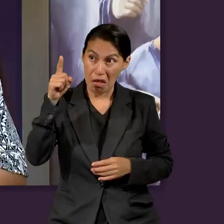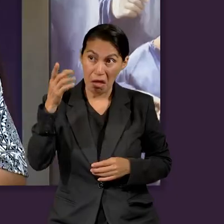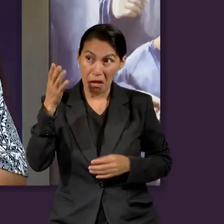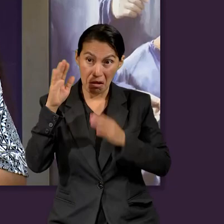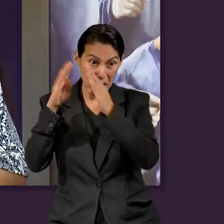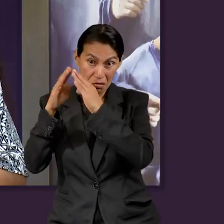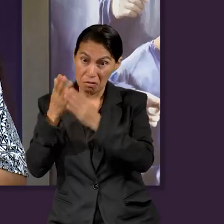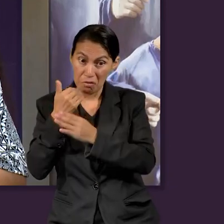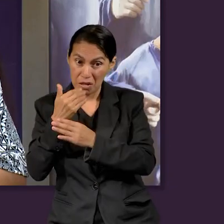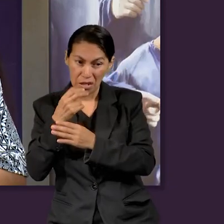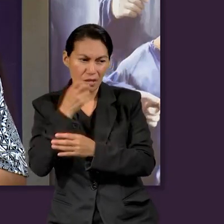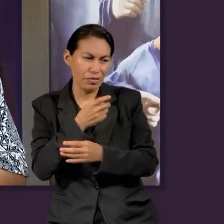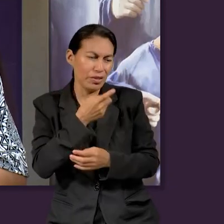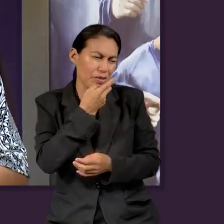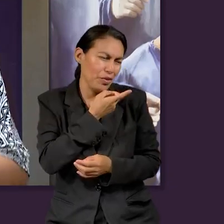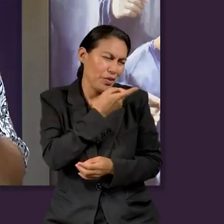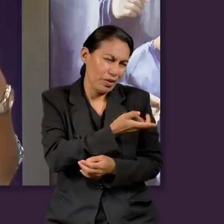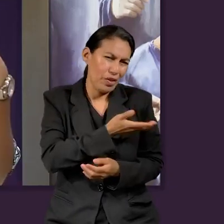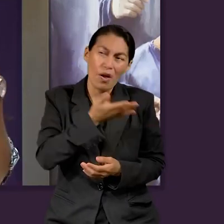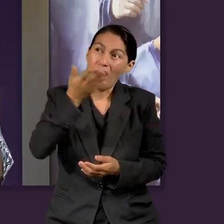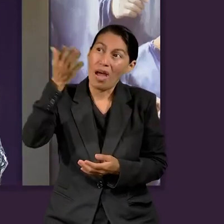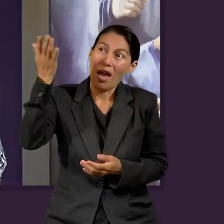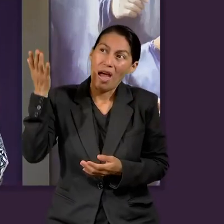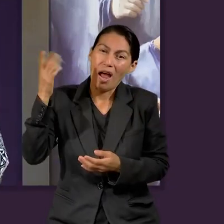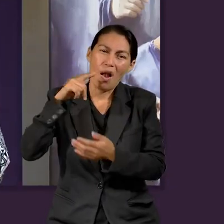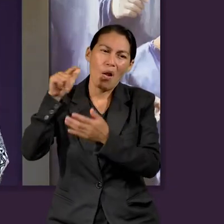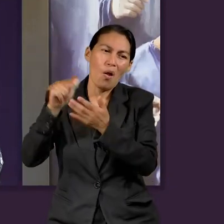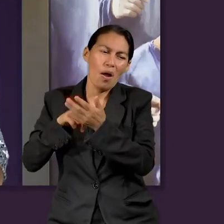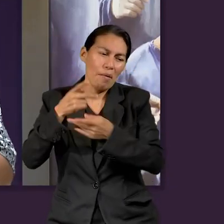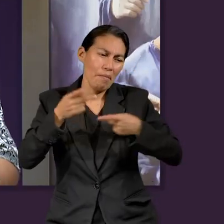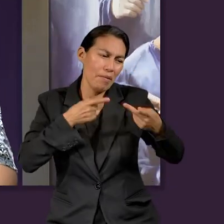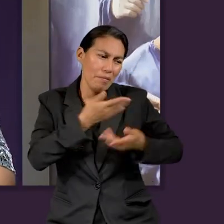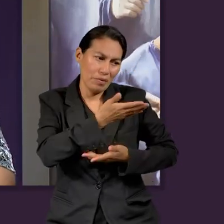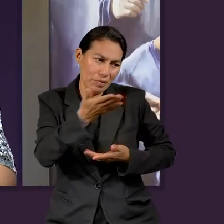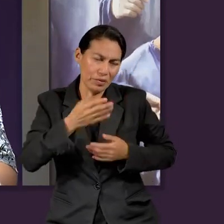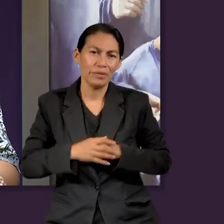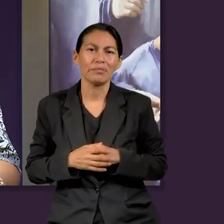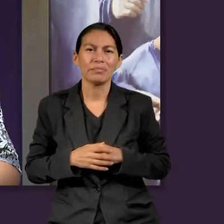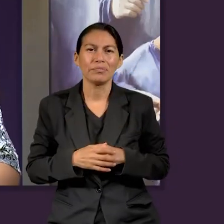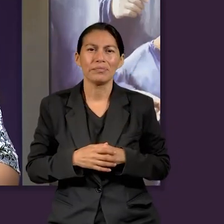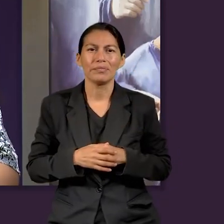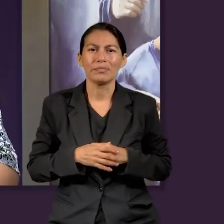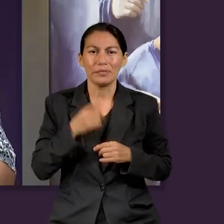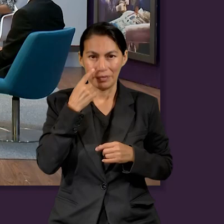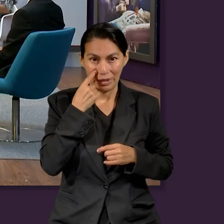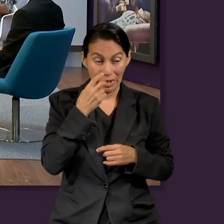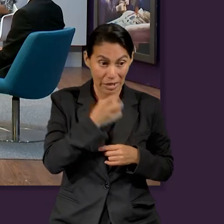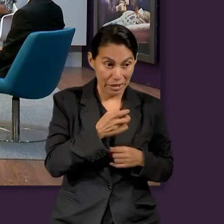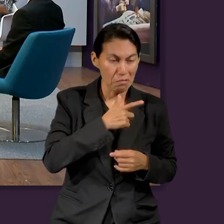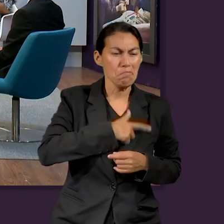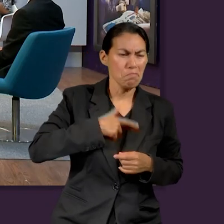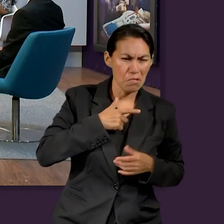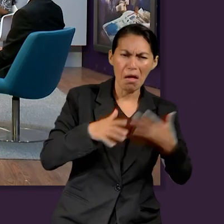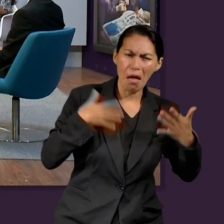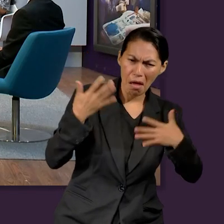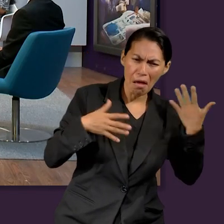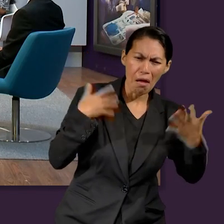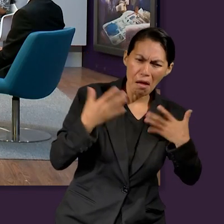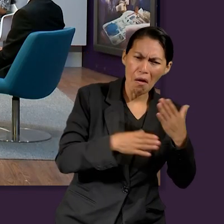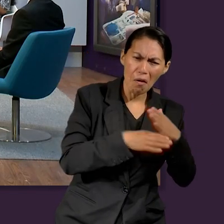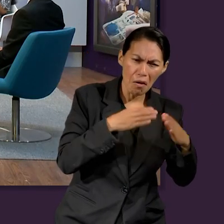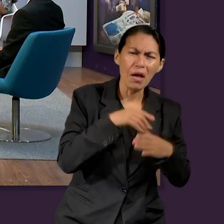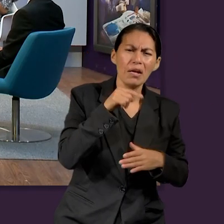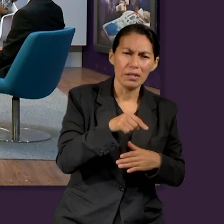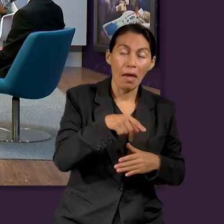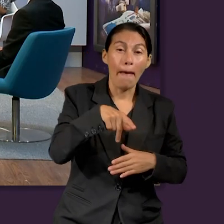para vosotros. Sí podemos disfrutar de todo lo que tenemos aquí en la tierra, no hay problema en eso, siempre y cuando no perdamos de